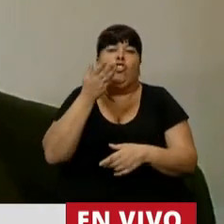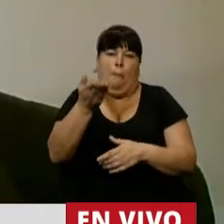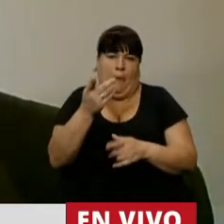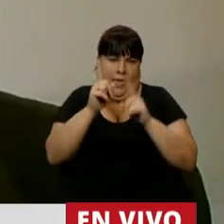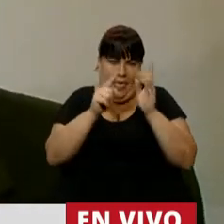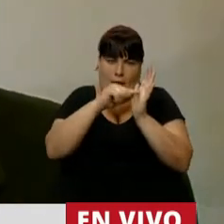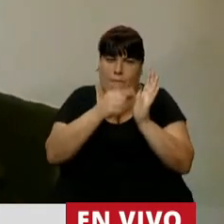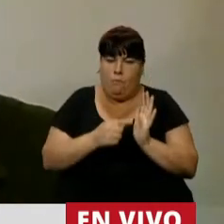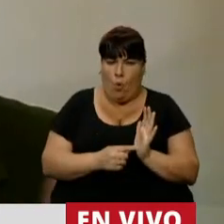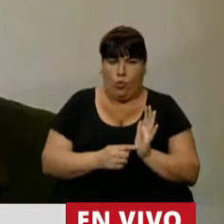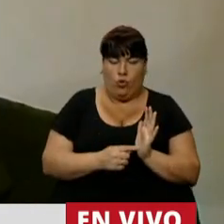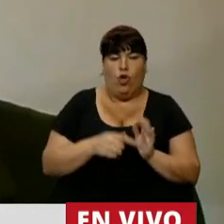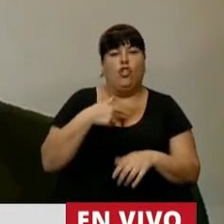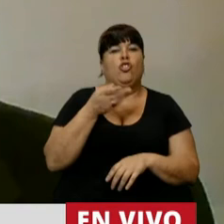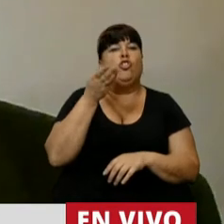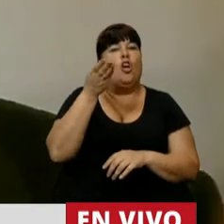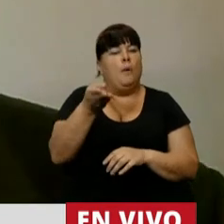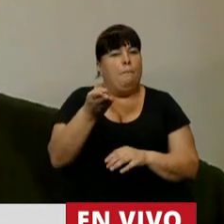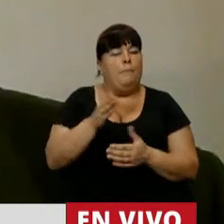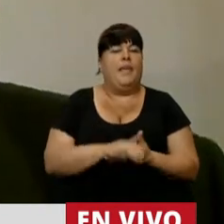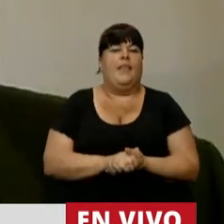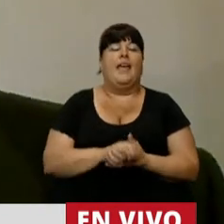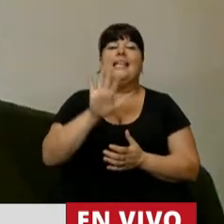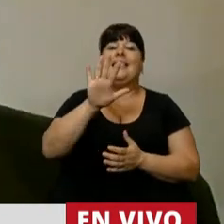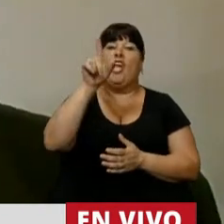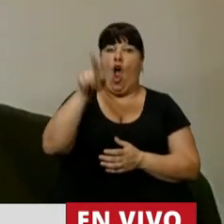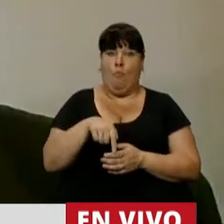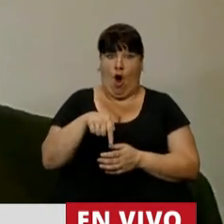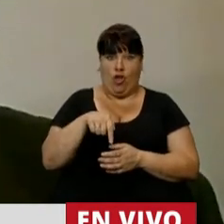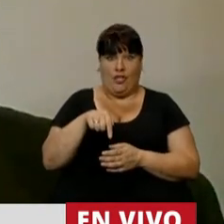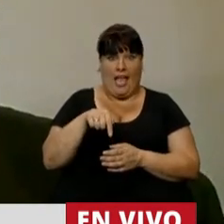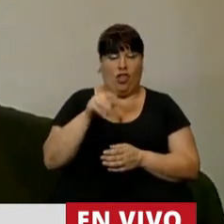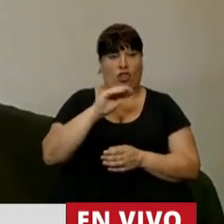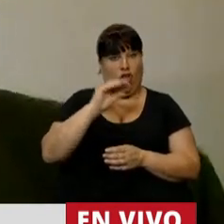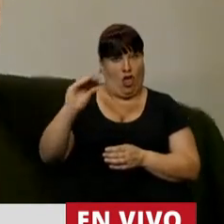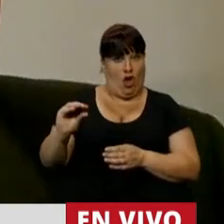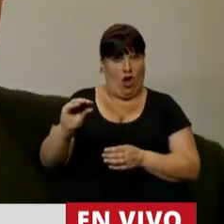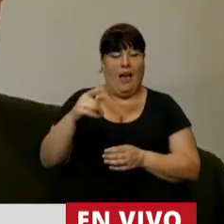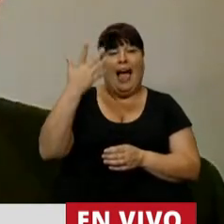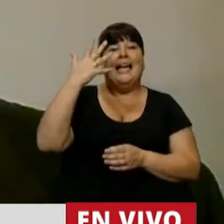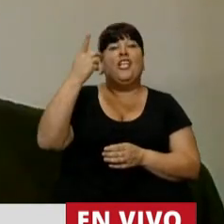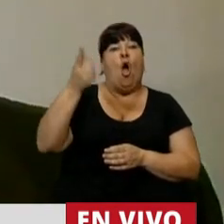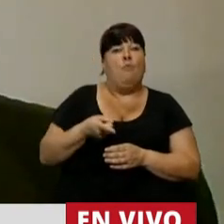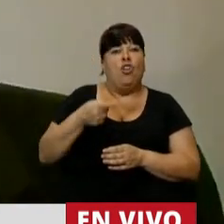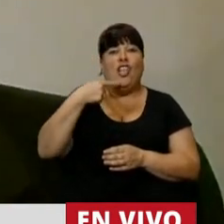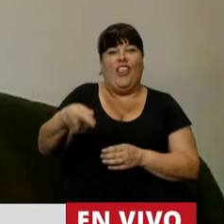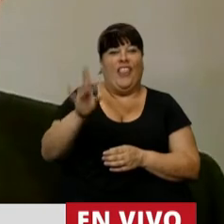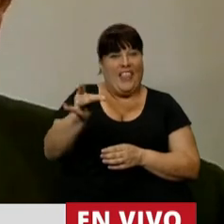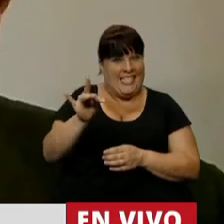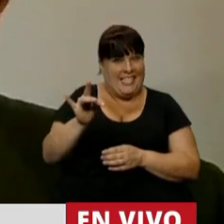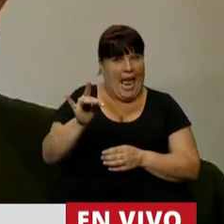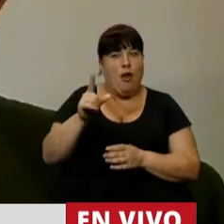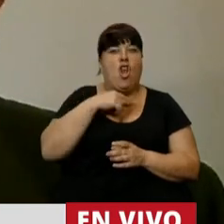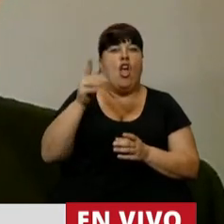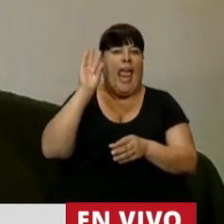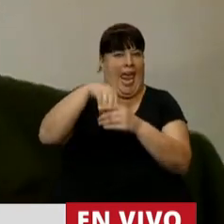cosas pedimos que el 5% que se había dado que se daba para ahora para diciembre no